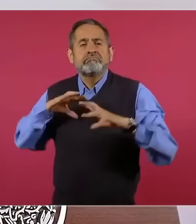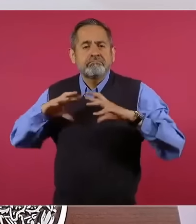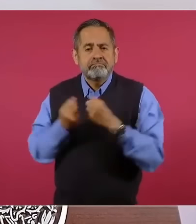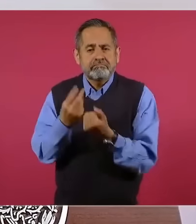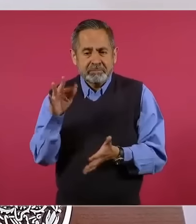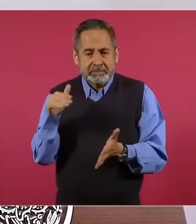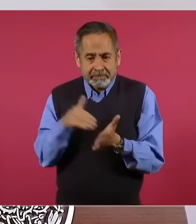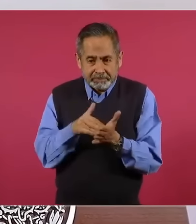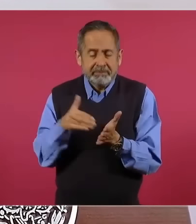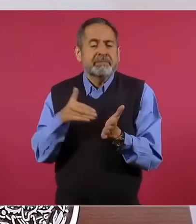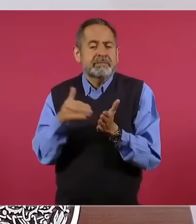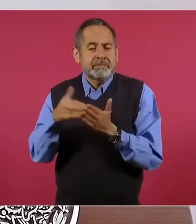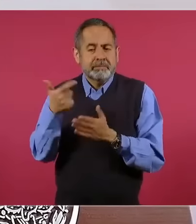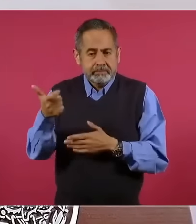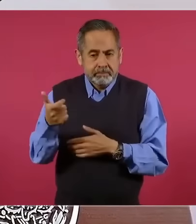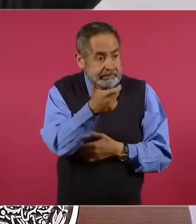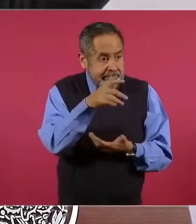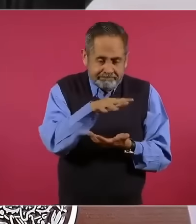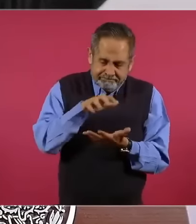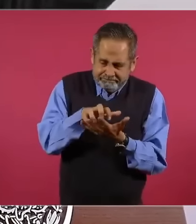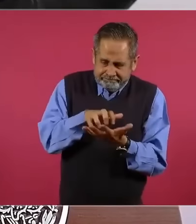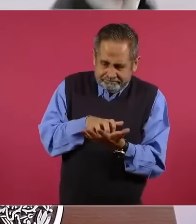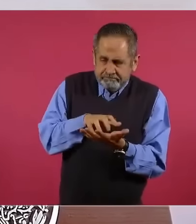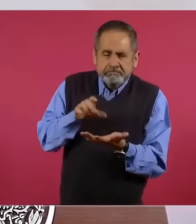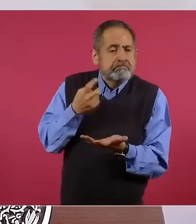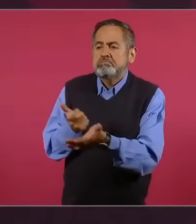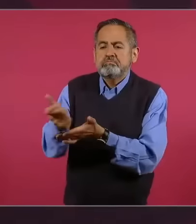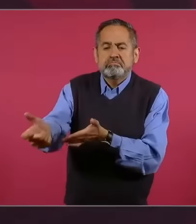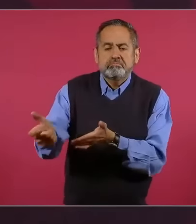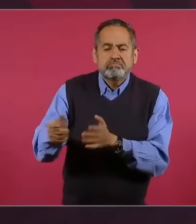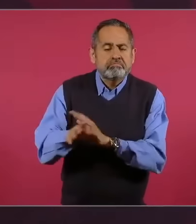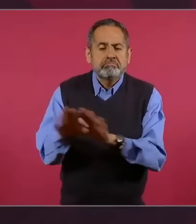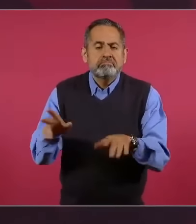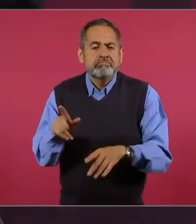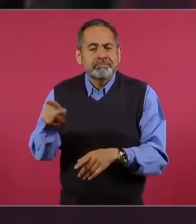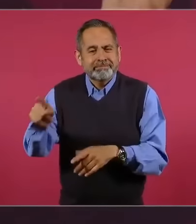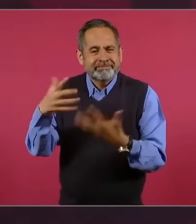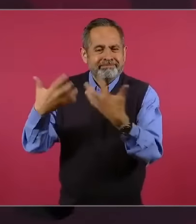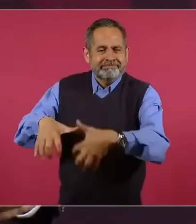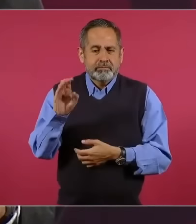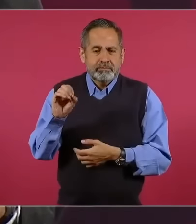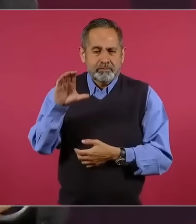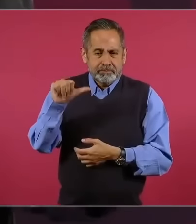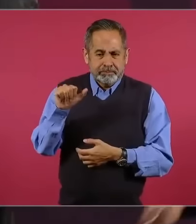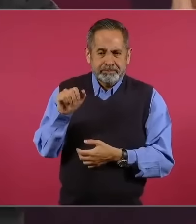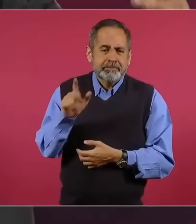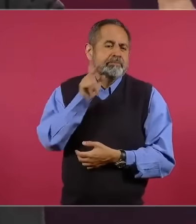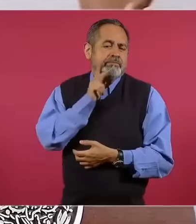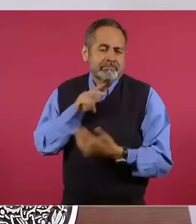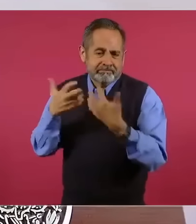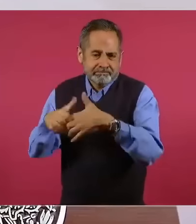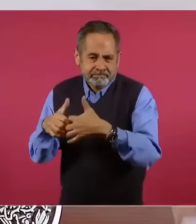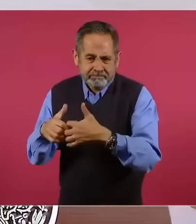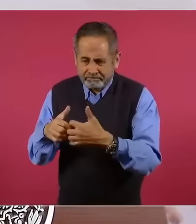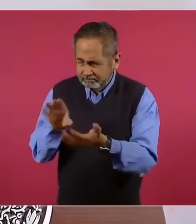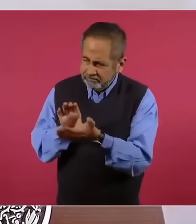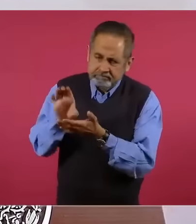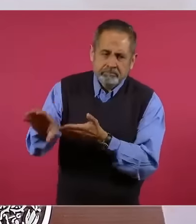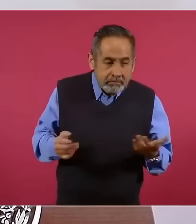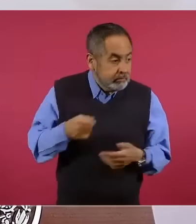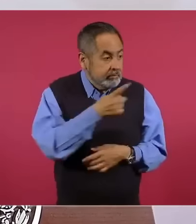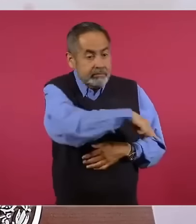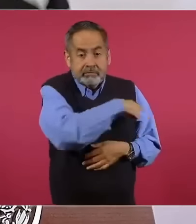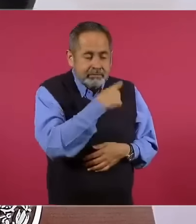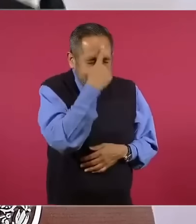millones de pesos. Fue lo que costó a la nación la refinería de Dos Bocas. Y todavía cínicamente